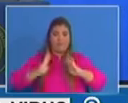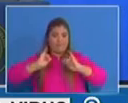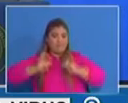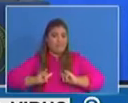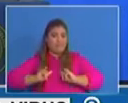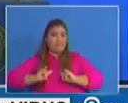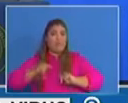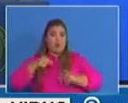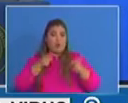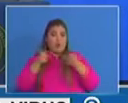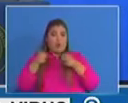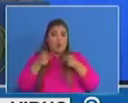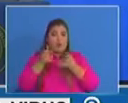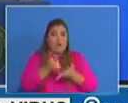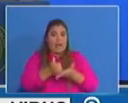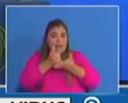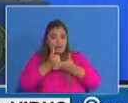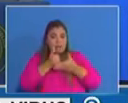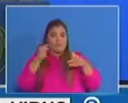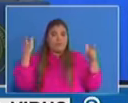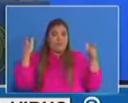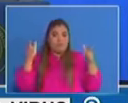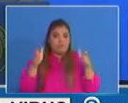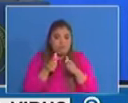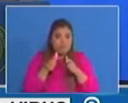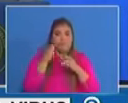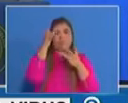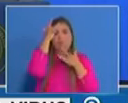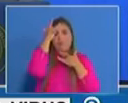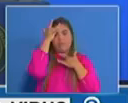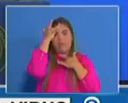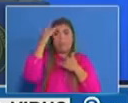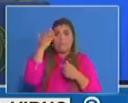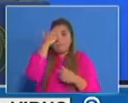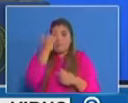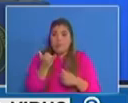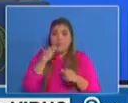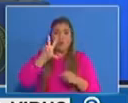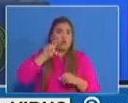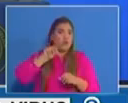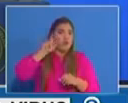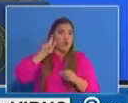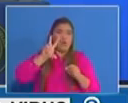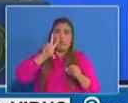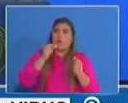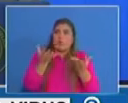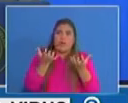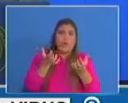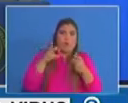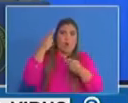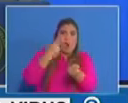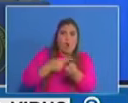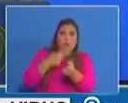el objetivo de no exceder la capacidad hospitalaria en cuanto a números de casos de